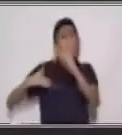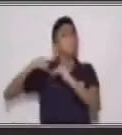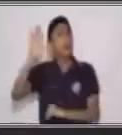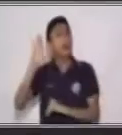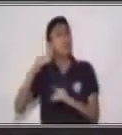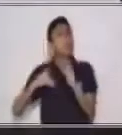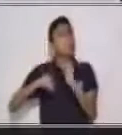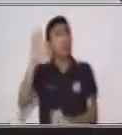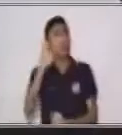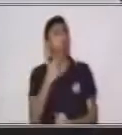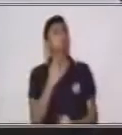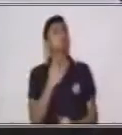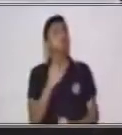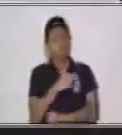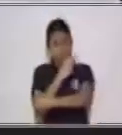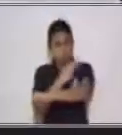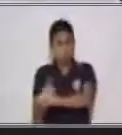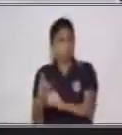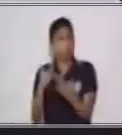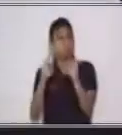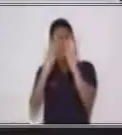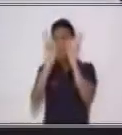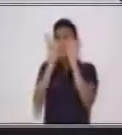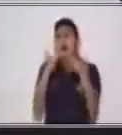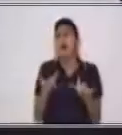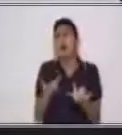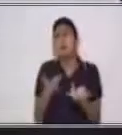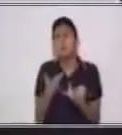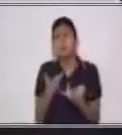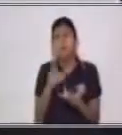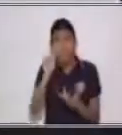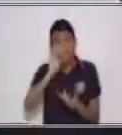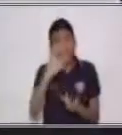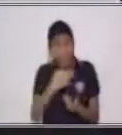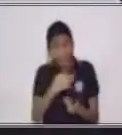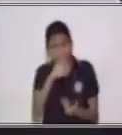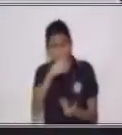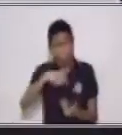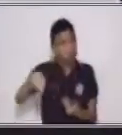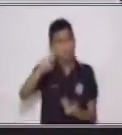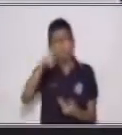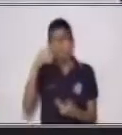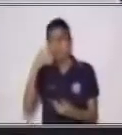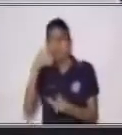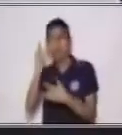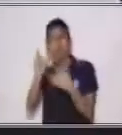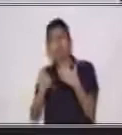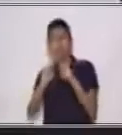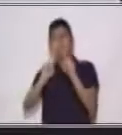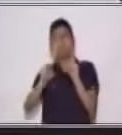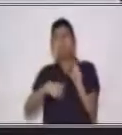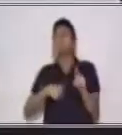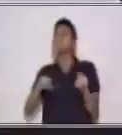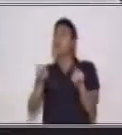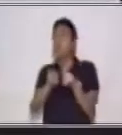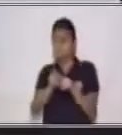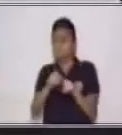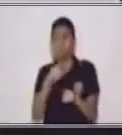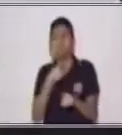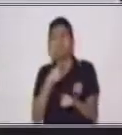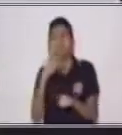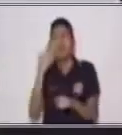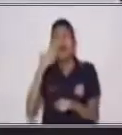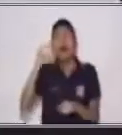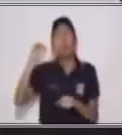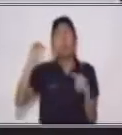A ver. ¡Ah! ¡Ay, sí! ¿Verdad? A todos nos gustan cosas diferentes, pero lo que más nos gusta es que